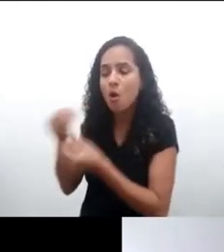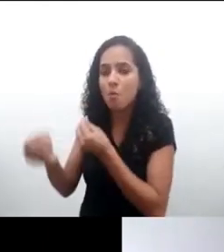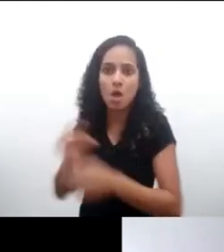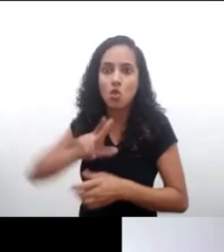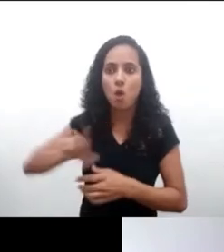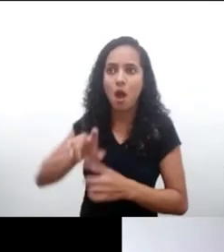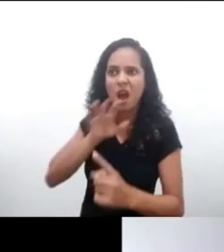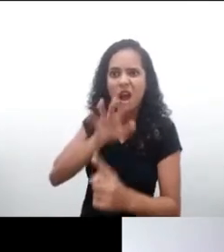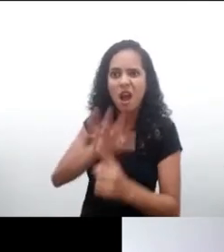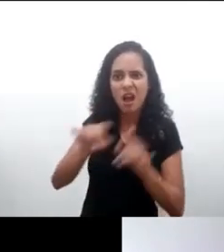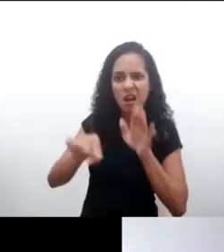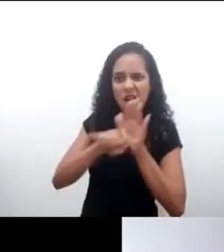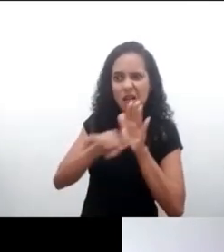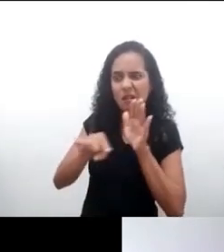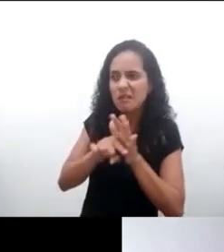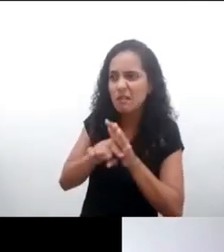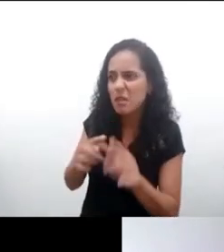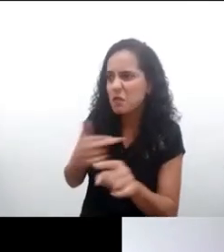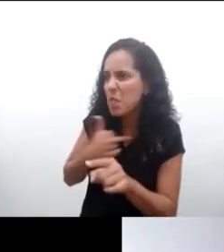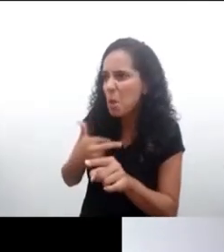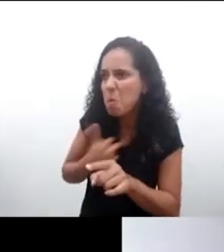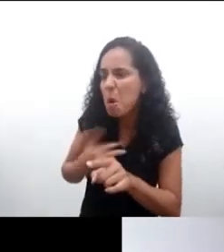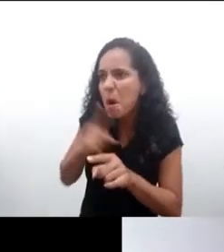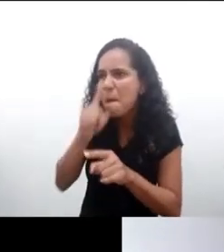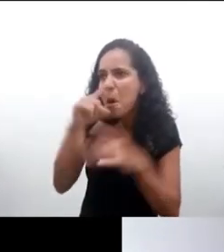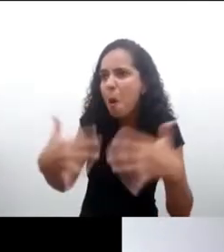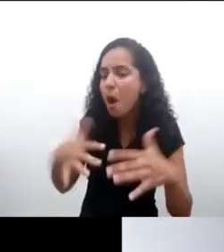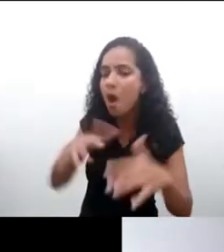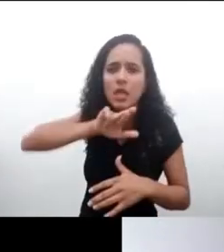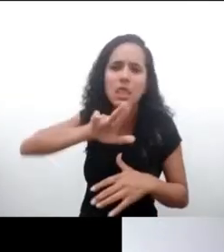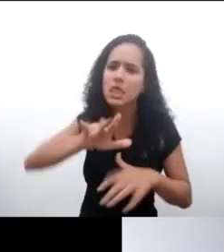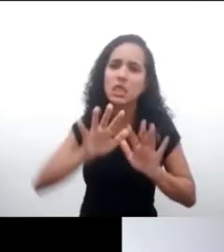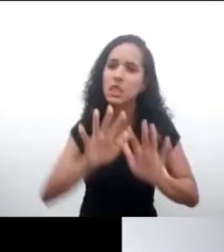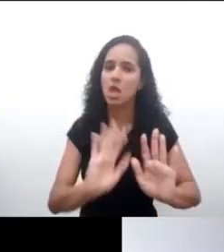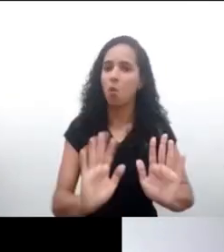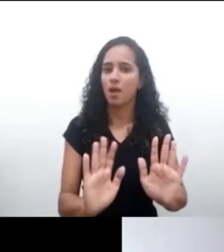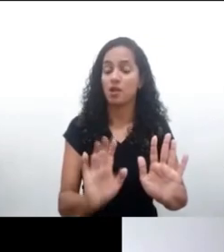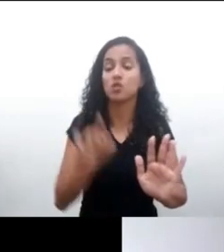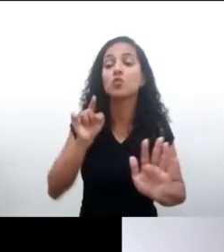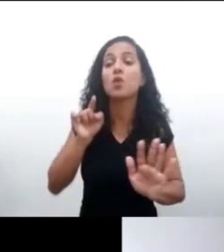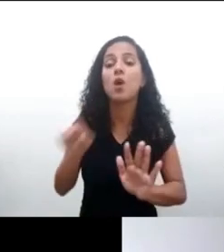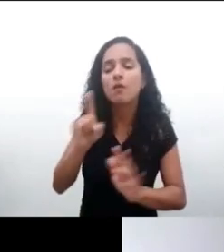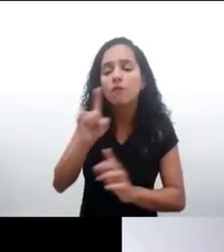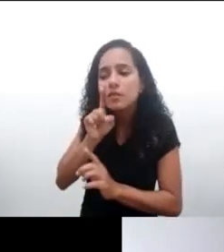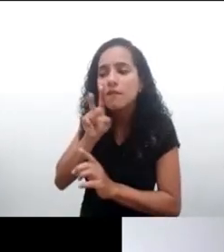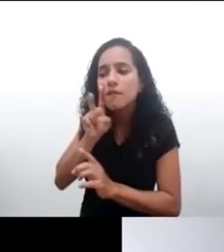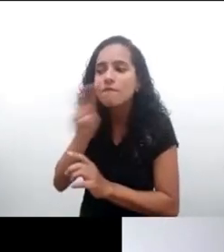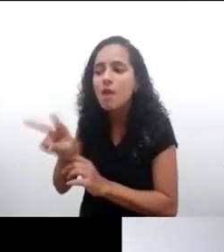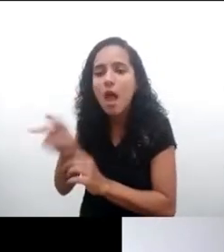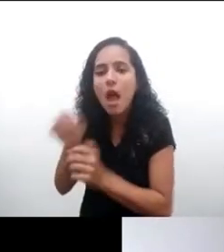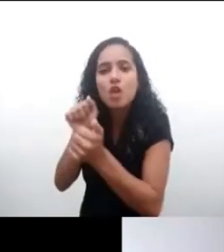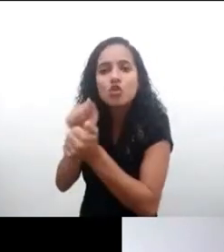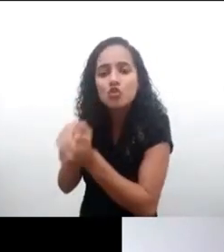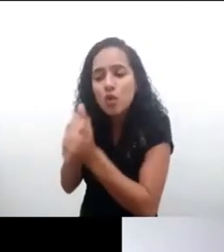dificultades o amenazas, algo que se ha visibilizado totalmente en este contexto de pandemia, ¿no? Pero quizás, ante la pregunta,